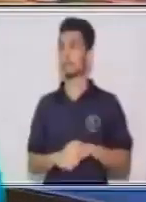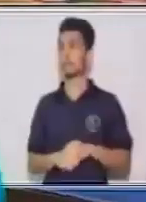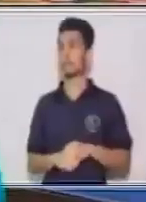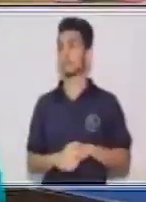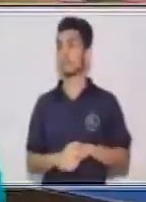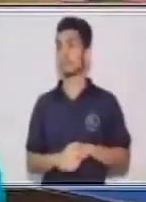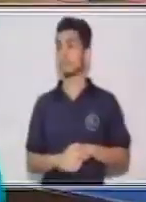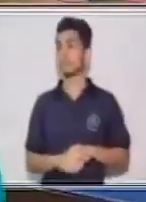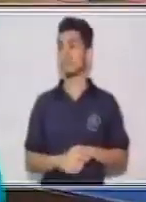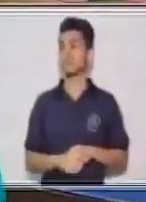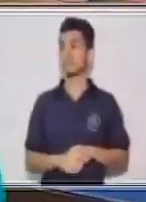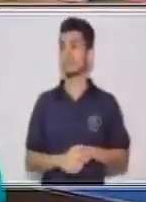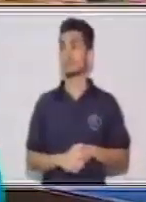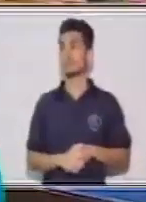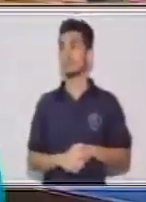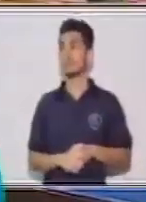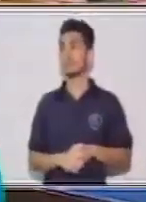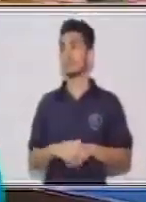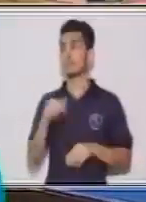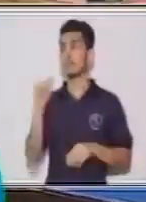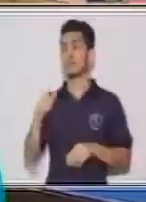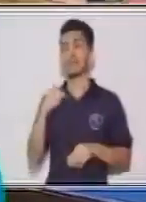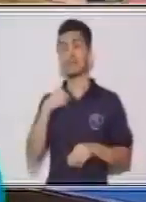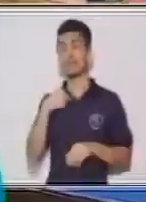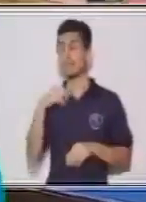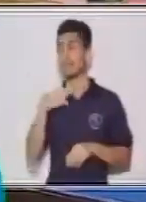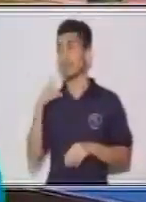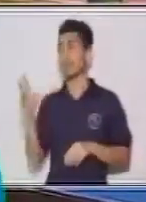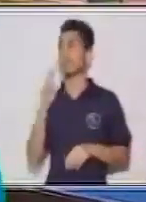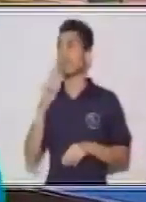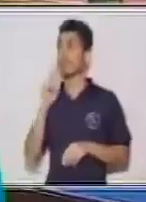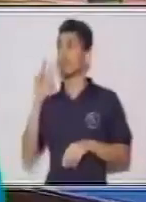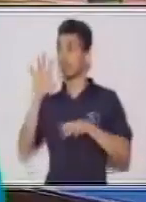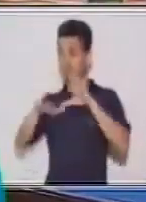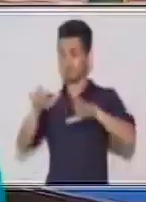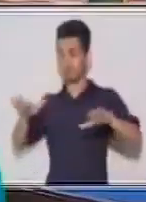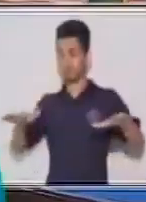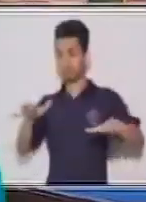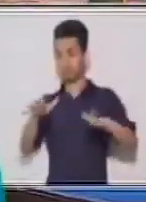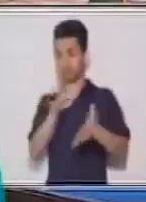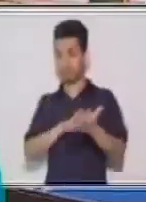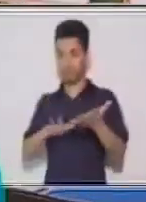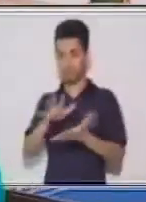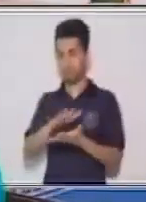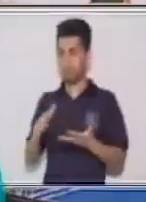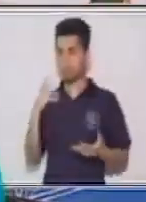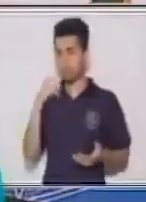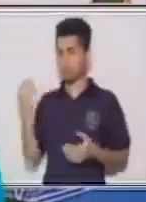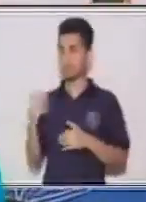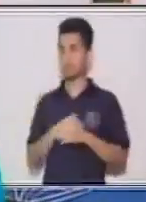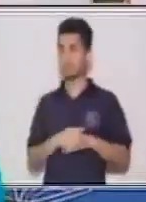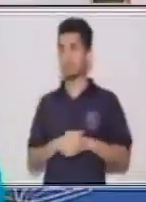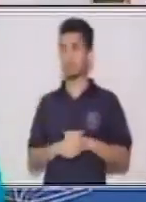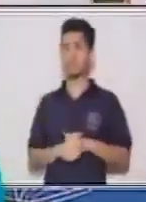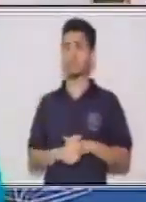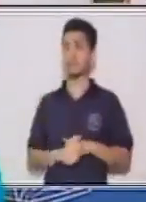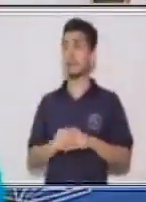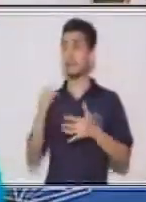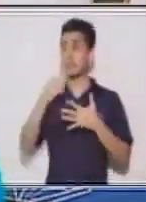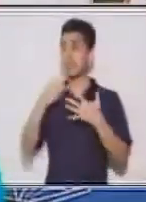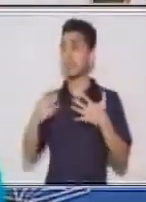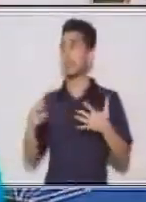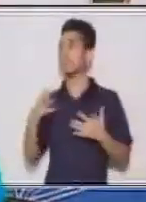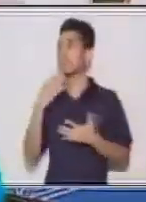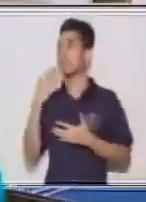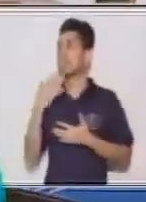tengo ciertos verbos acá y los vamos a colocar, porque tú también lo puedes hacer. Si te das cuenta, el material es lo más